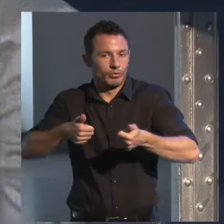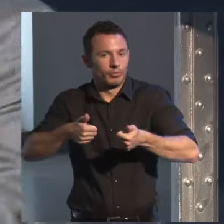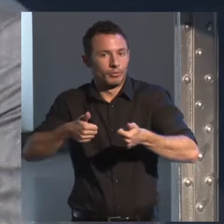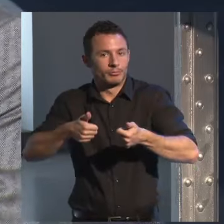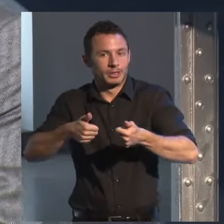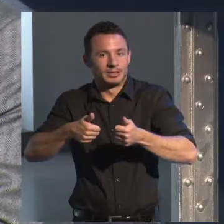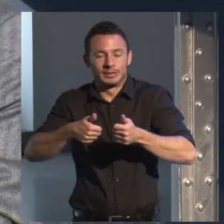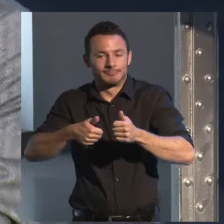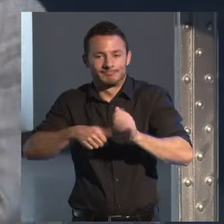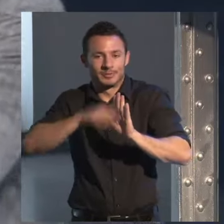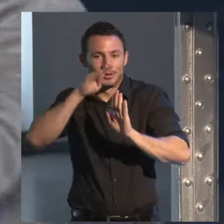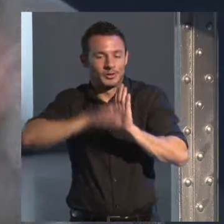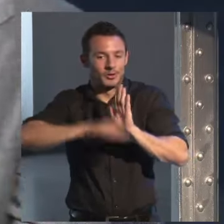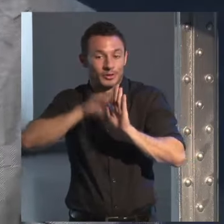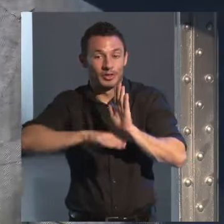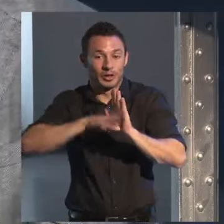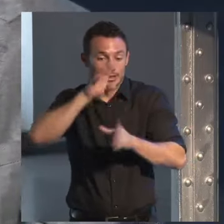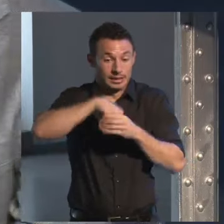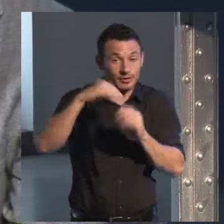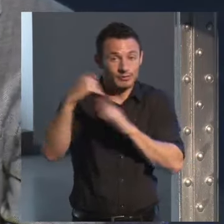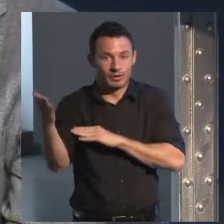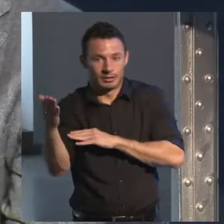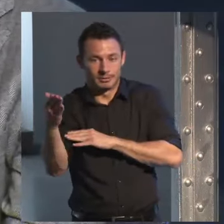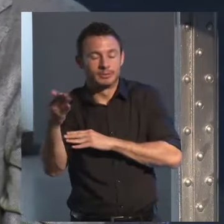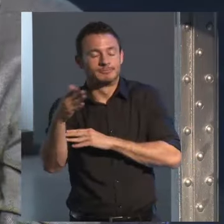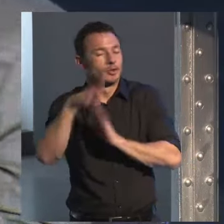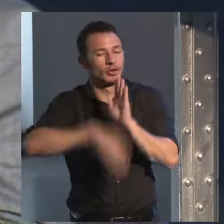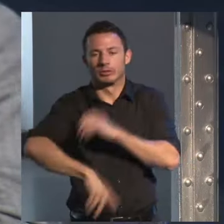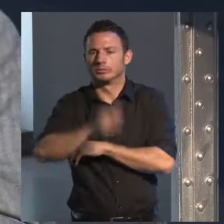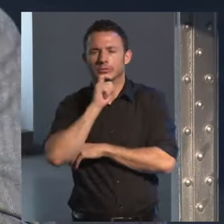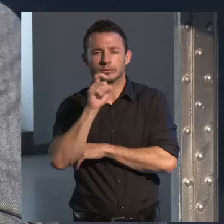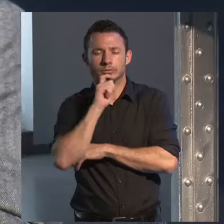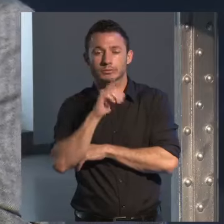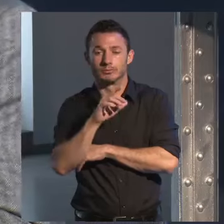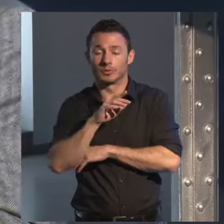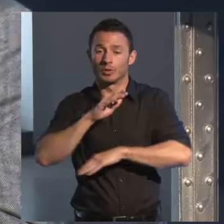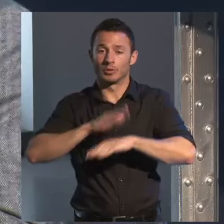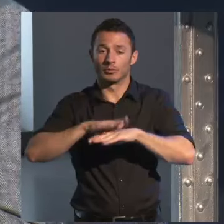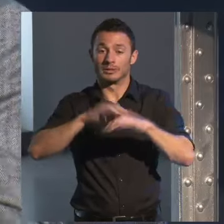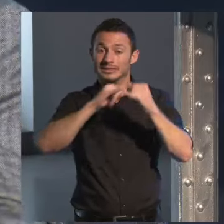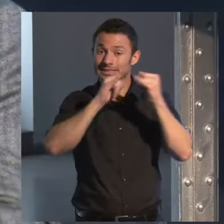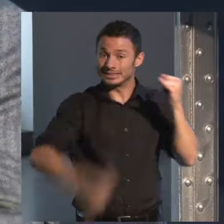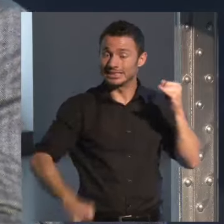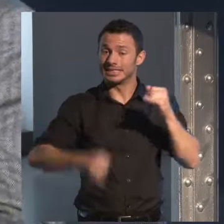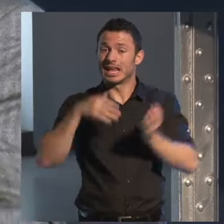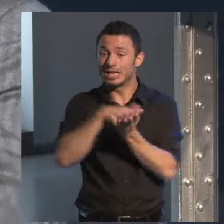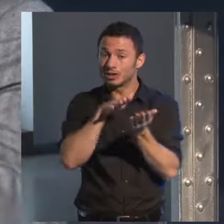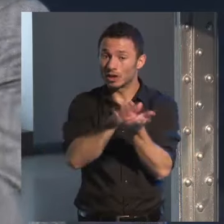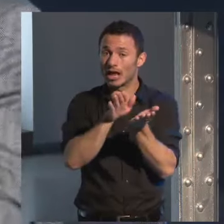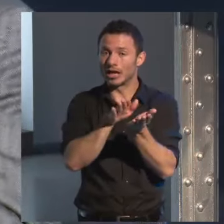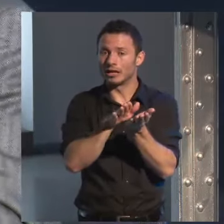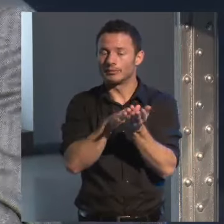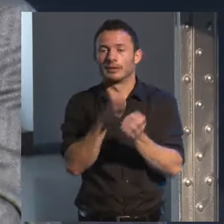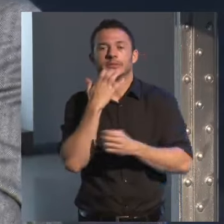internas y externas muy difícil porque esta crisis editorial si afecta